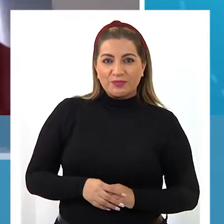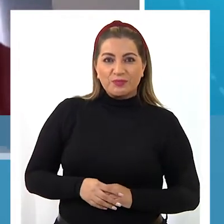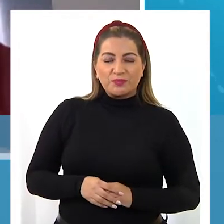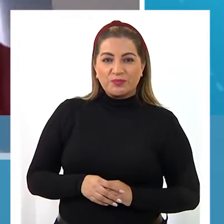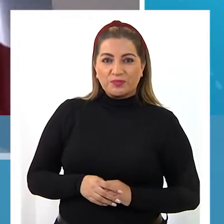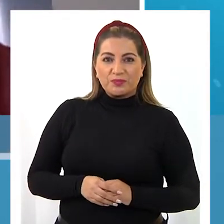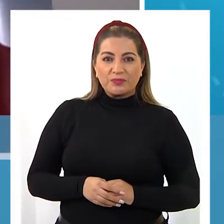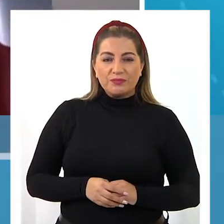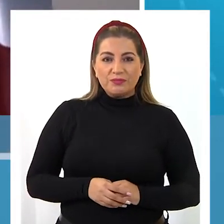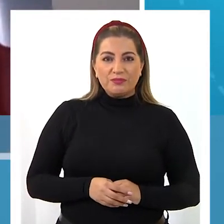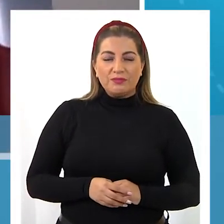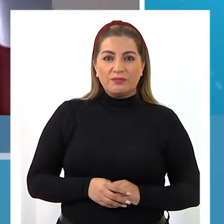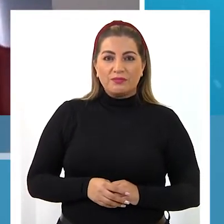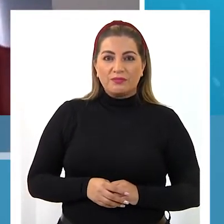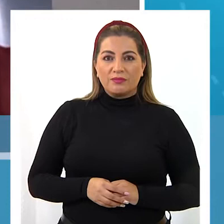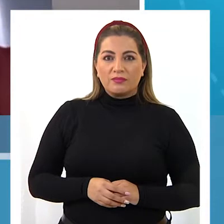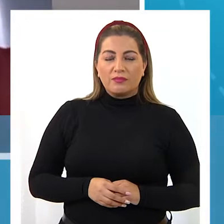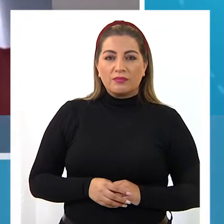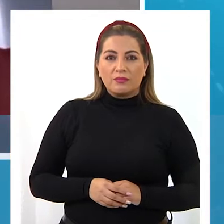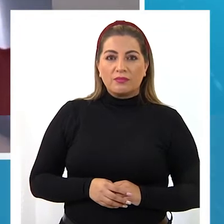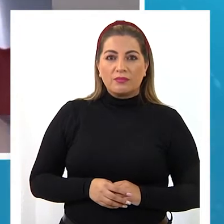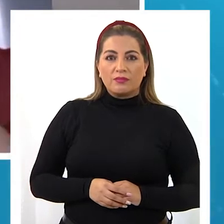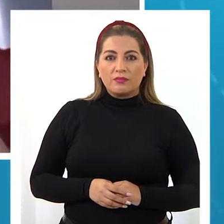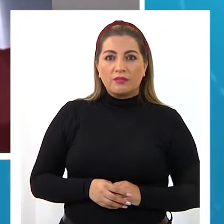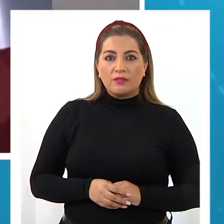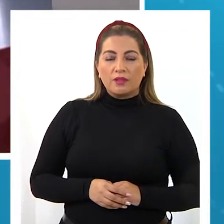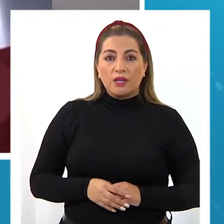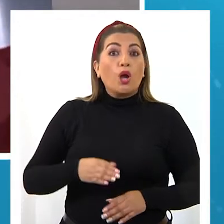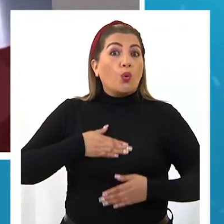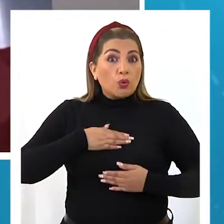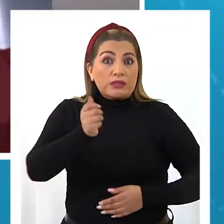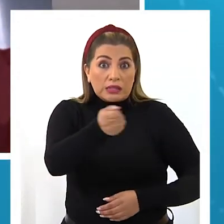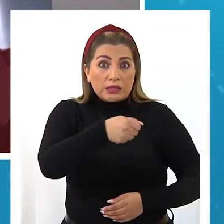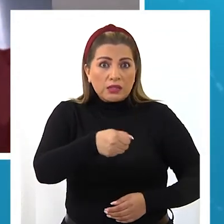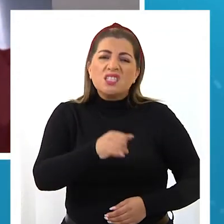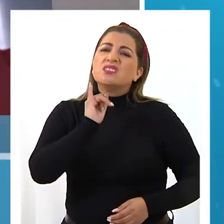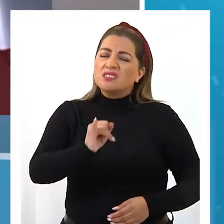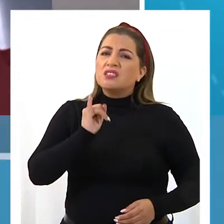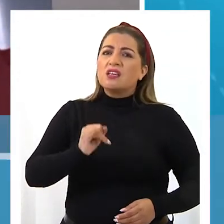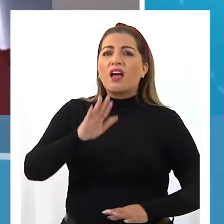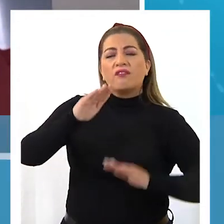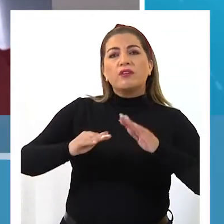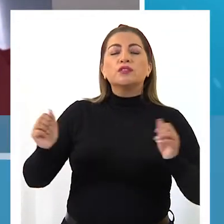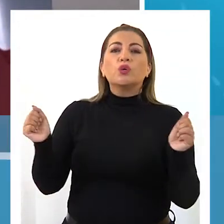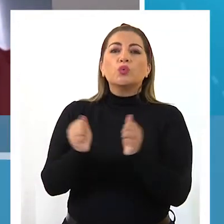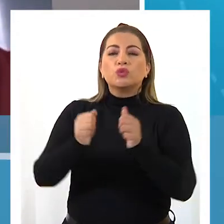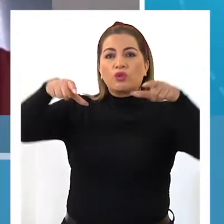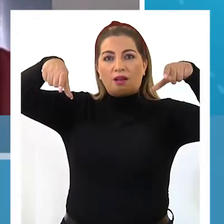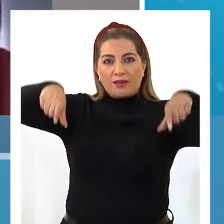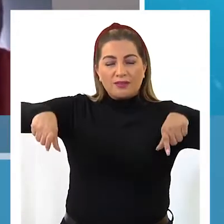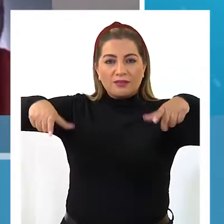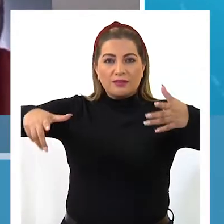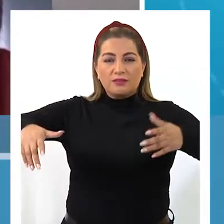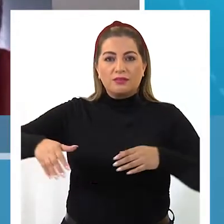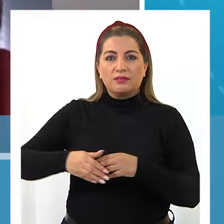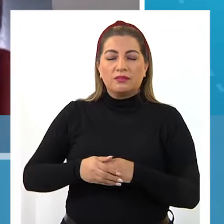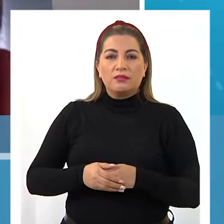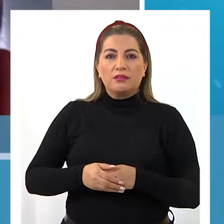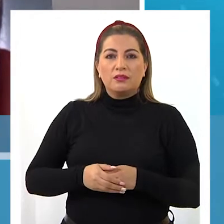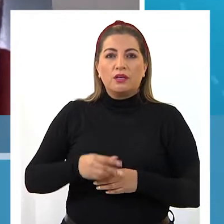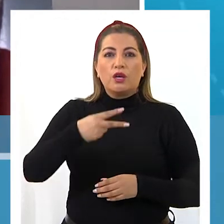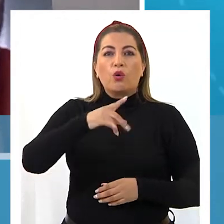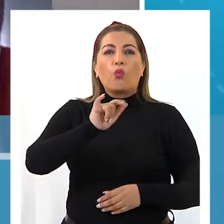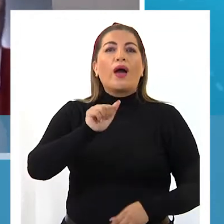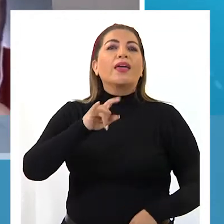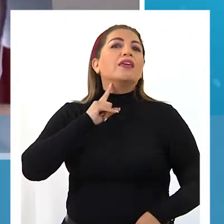¿Luis y Agustín juegas tenis también? Sí, me parece muy de jugar junto ahí a la cancha que está del Guayquiqui, donde están los